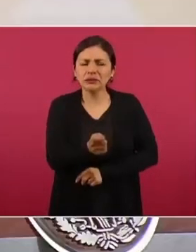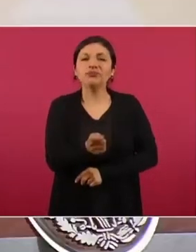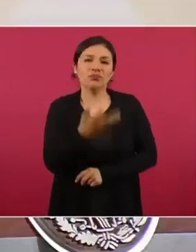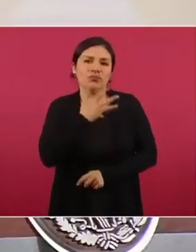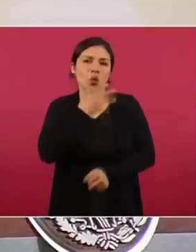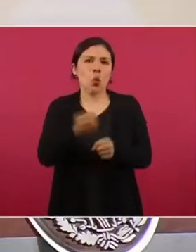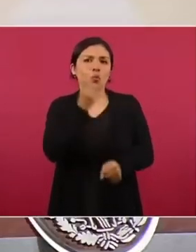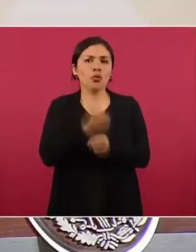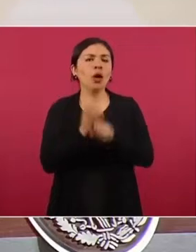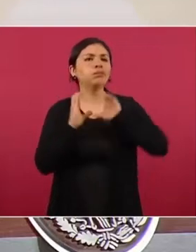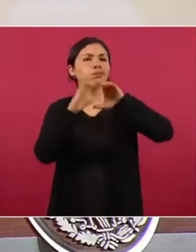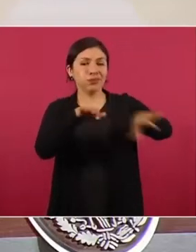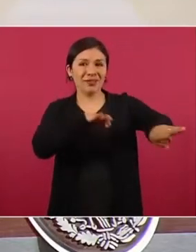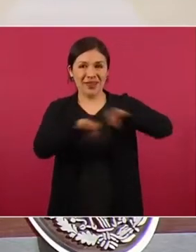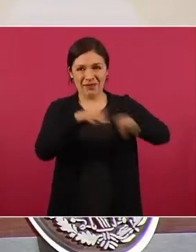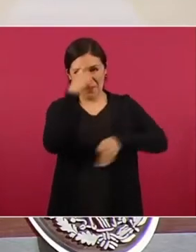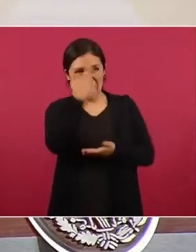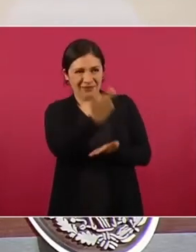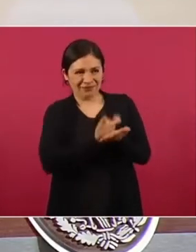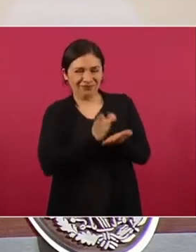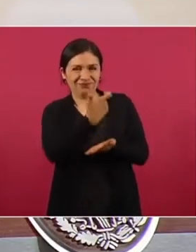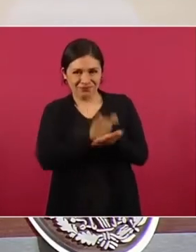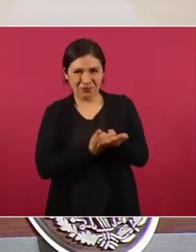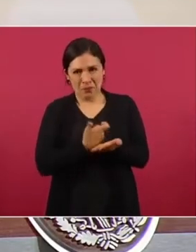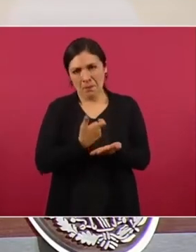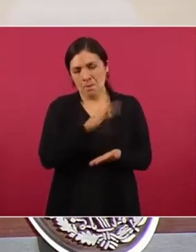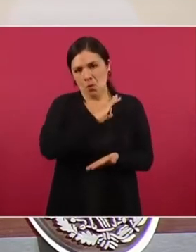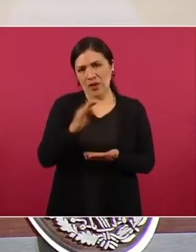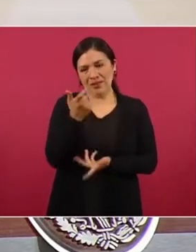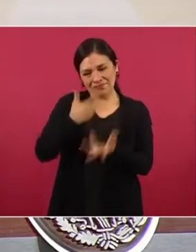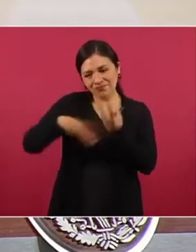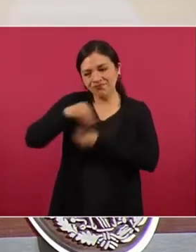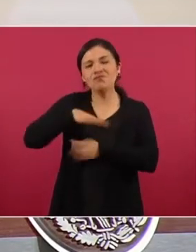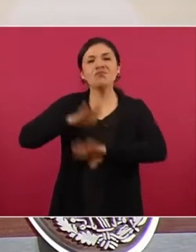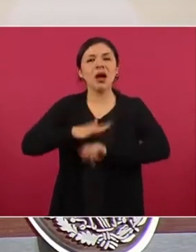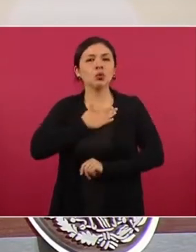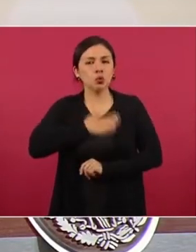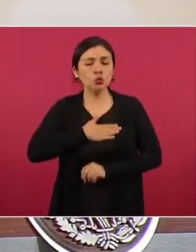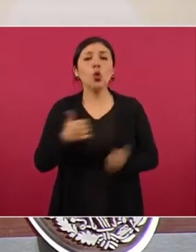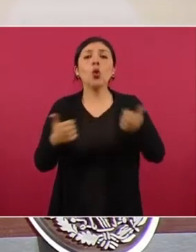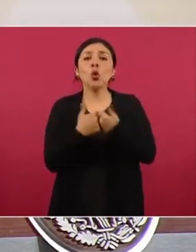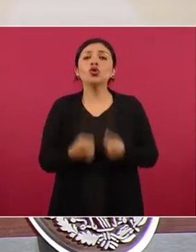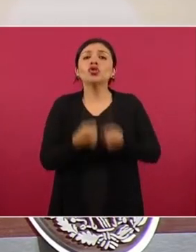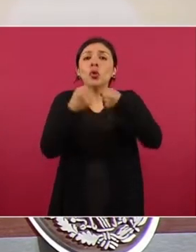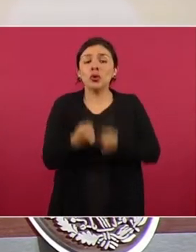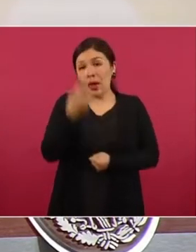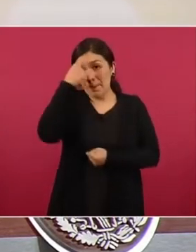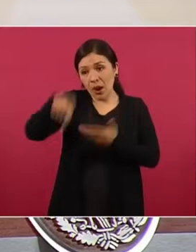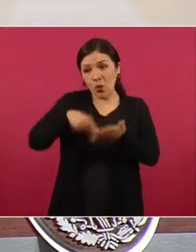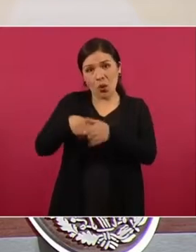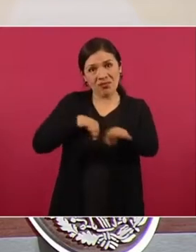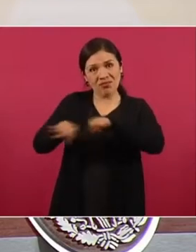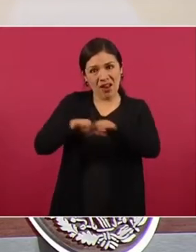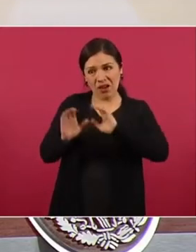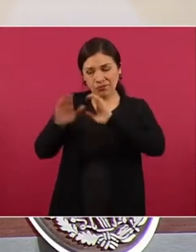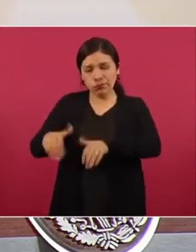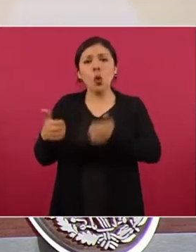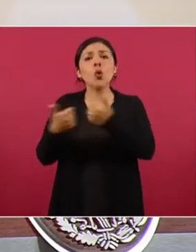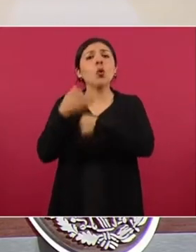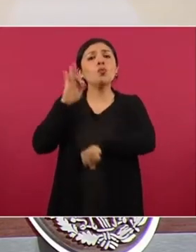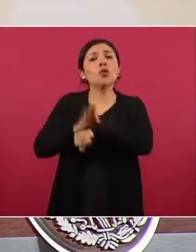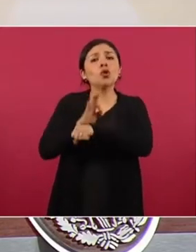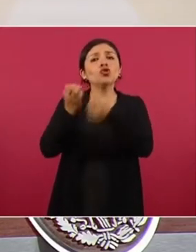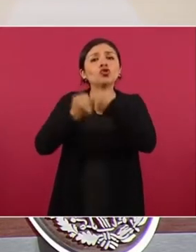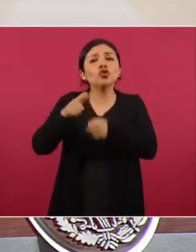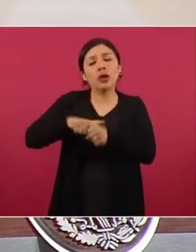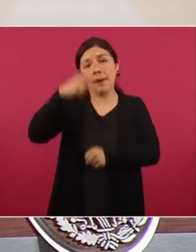oportunidad de acceder a un empleo productivo que genere un ingreso justo, la seguridad en el lugar de trabajo y la protección social